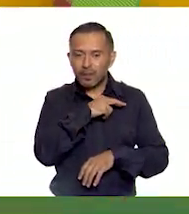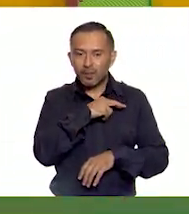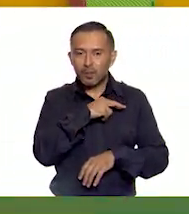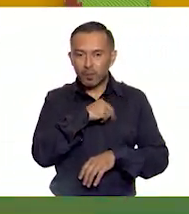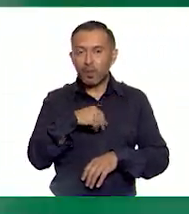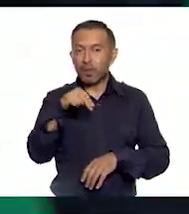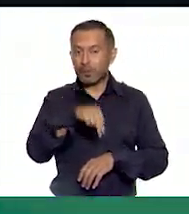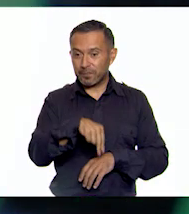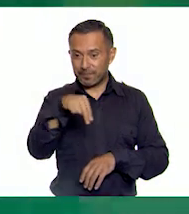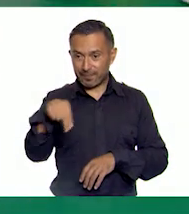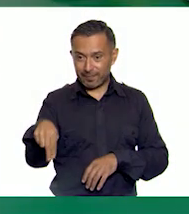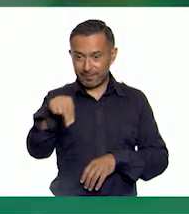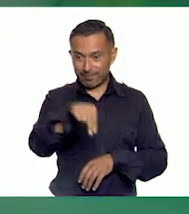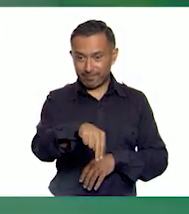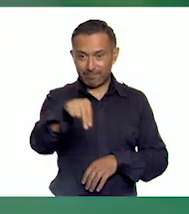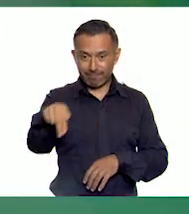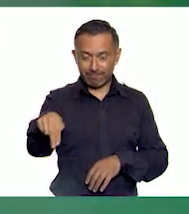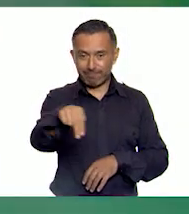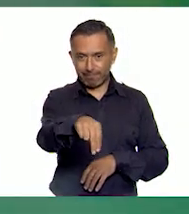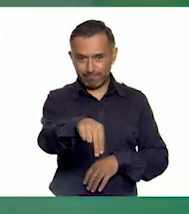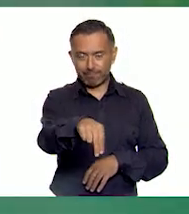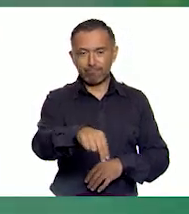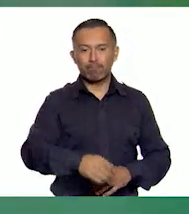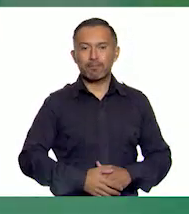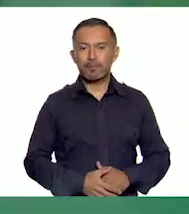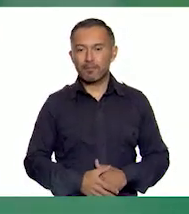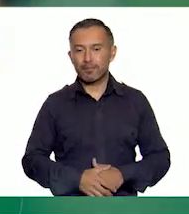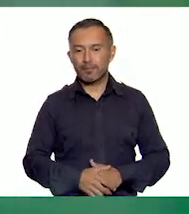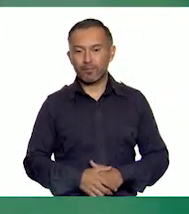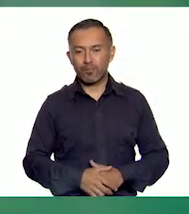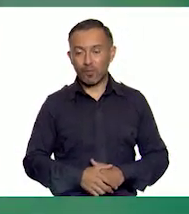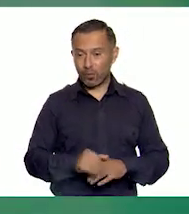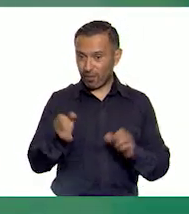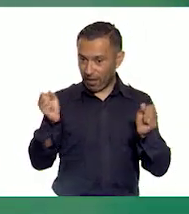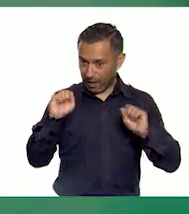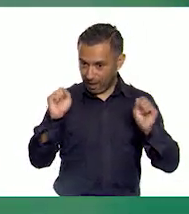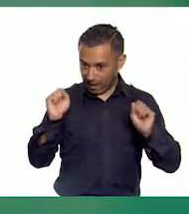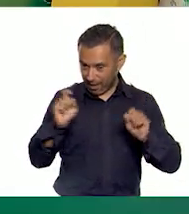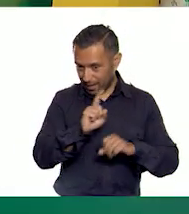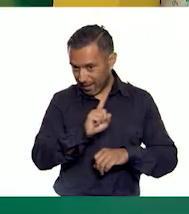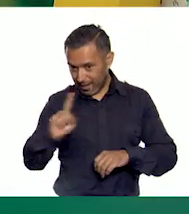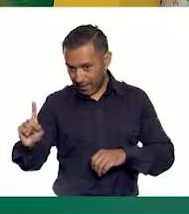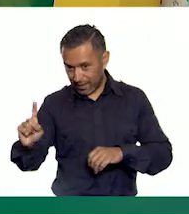Y después saltando en zigzag, y después corriendo por la calceta, y después...